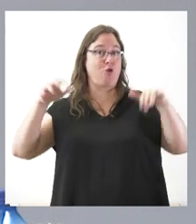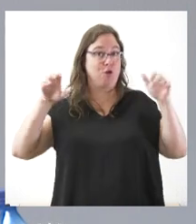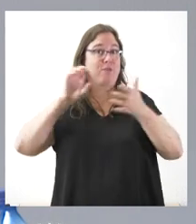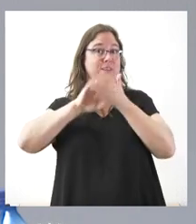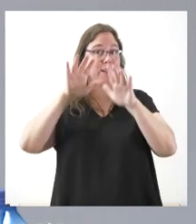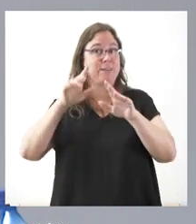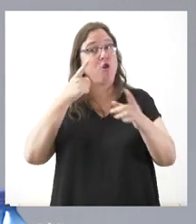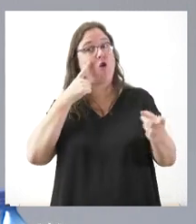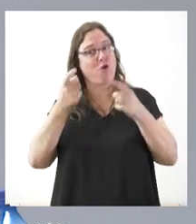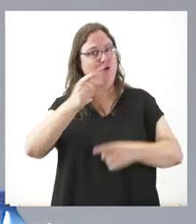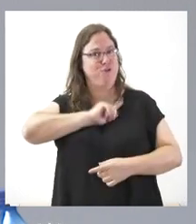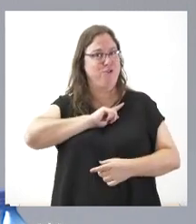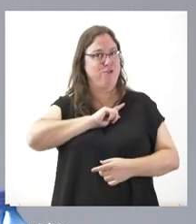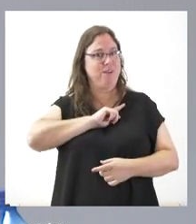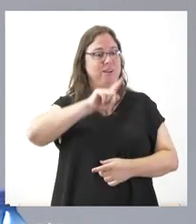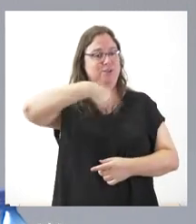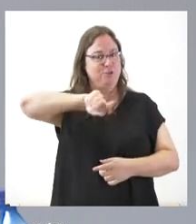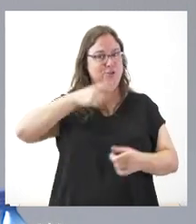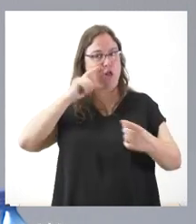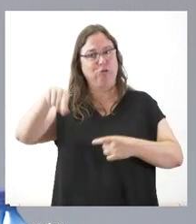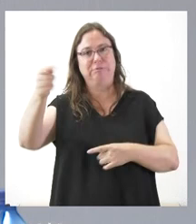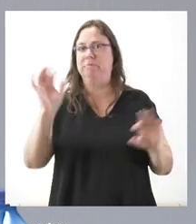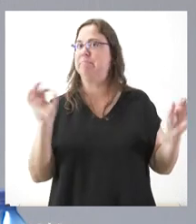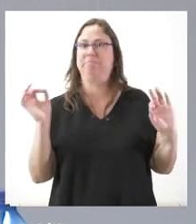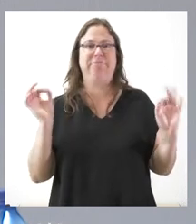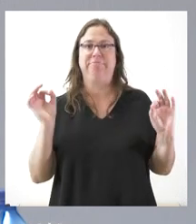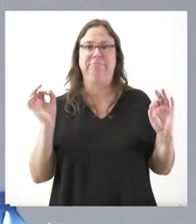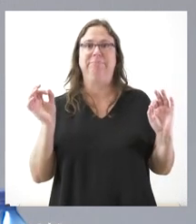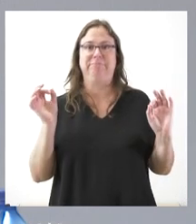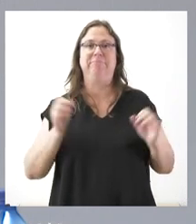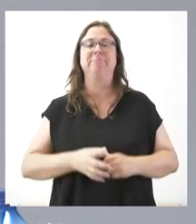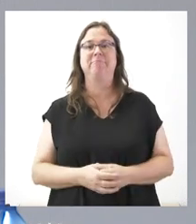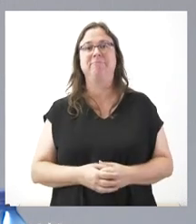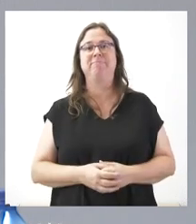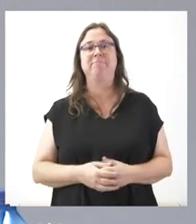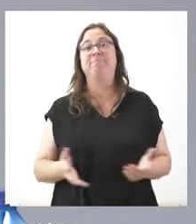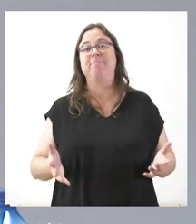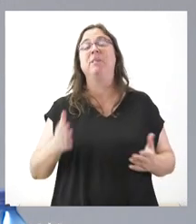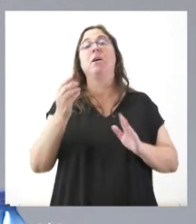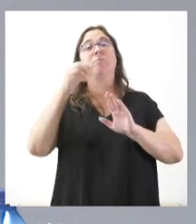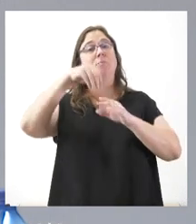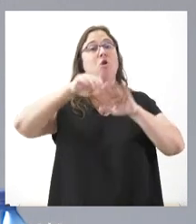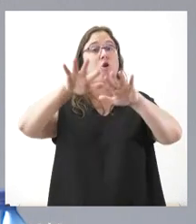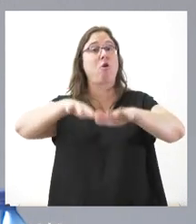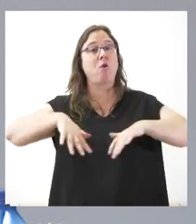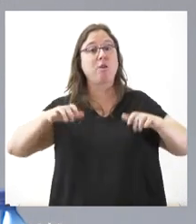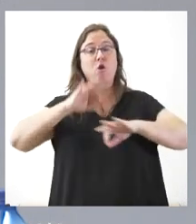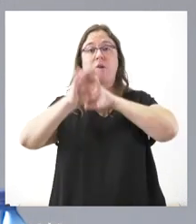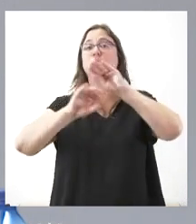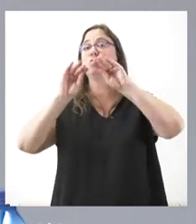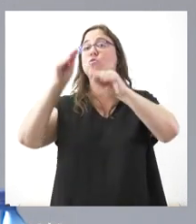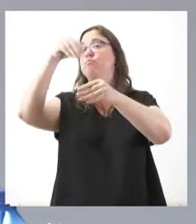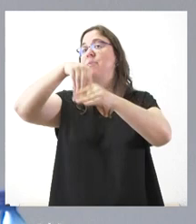controlan al Gobierno de Castilla y León y no el Gobierno de Castilla y León quien controla a las Cortes de Castilla y León. La composición de las Cortes de Castilla y León han decidido